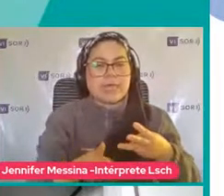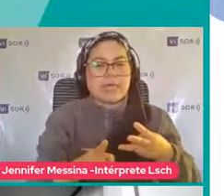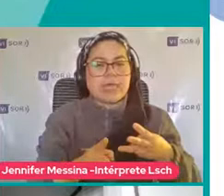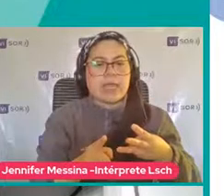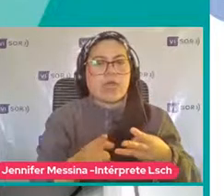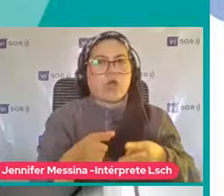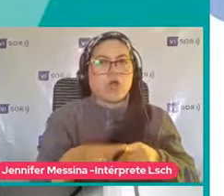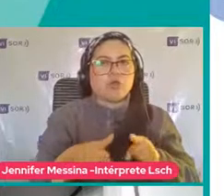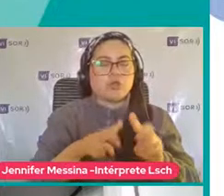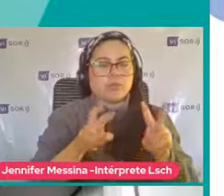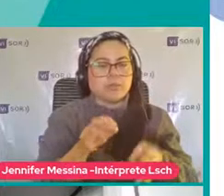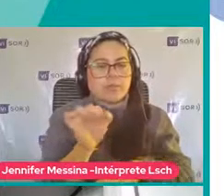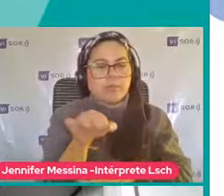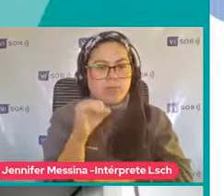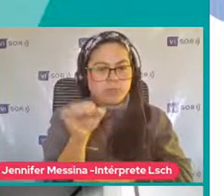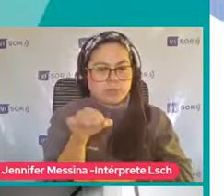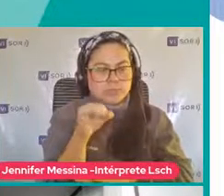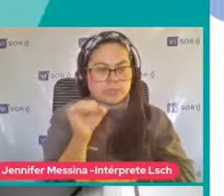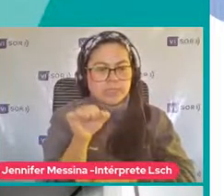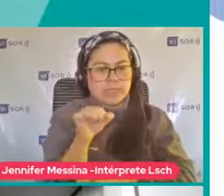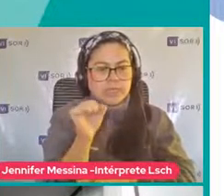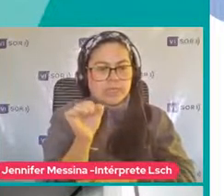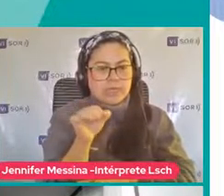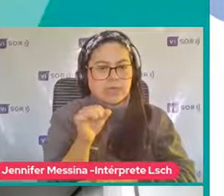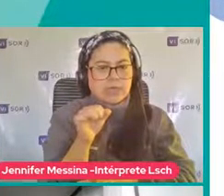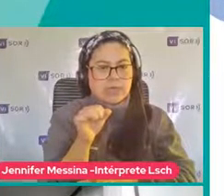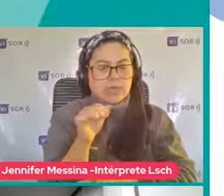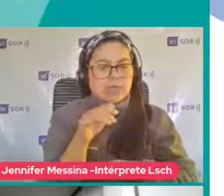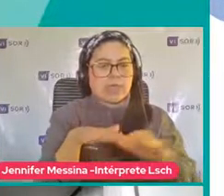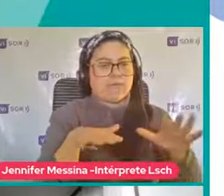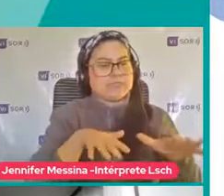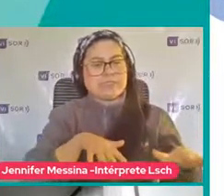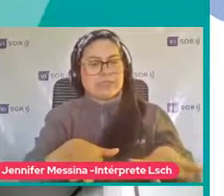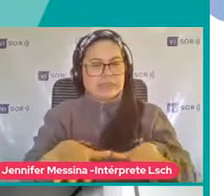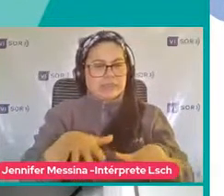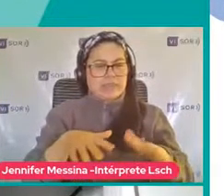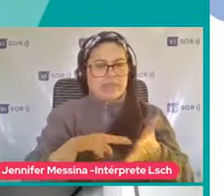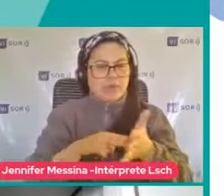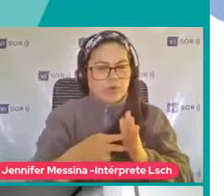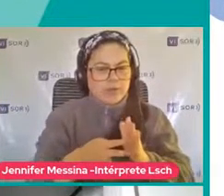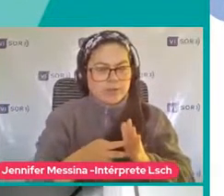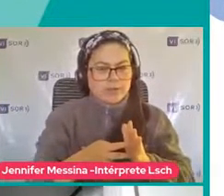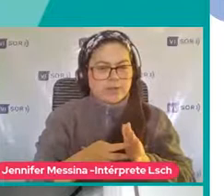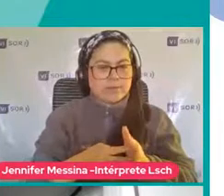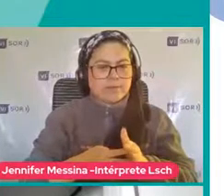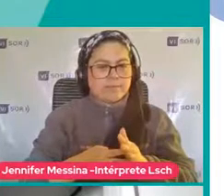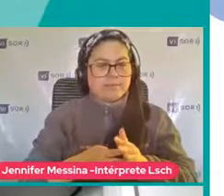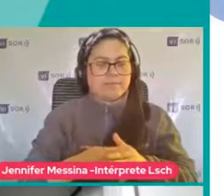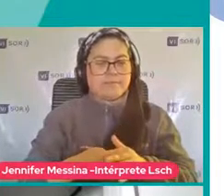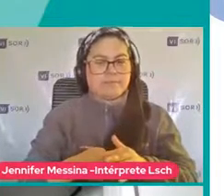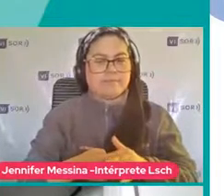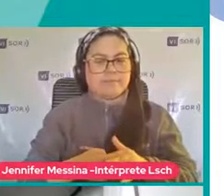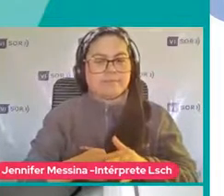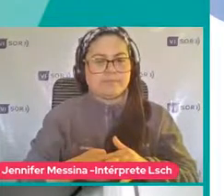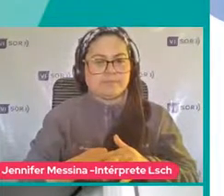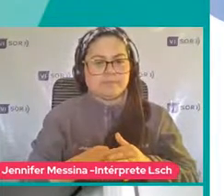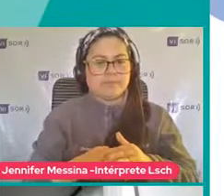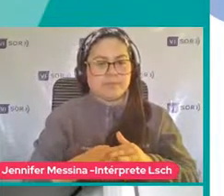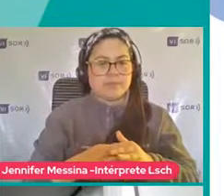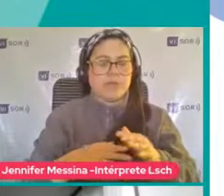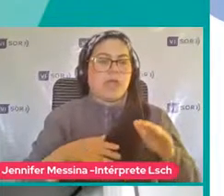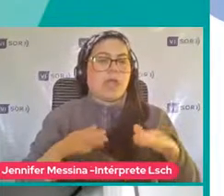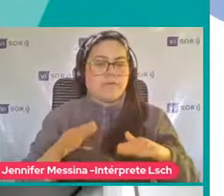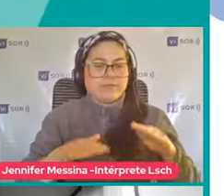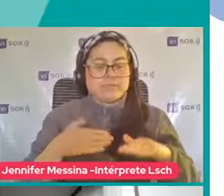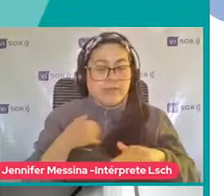Que aparecen Un poco Perturbadas Con altas Actividades Sensoriomotrices Estereotipadas Nosotros lo